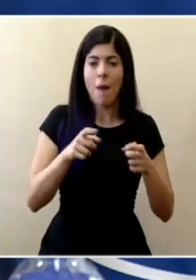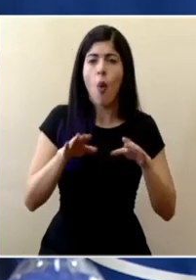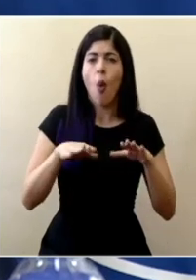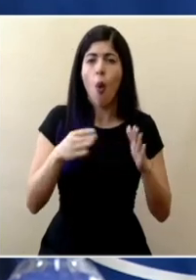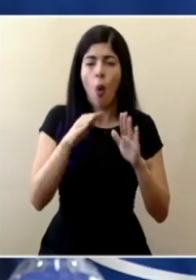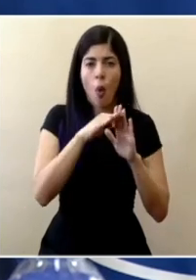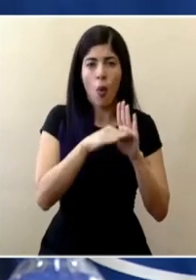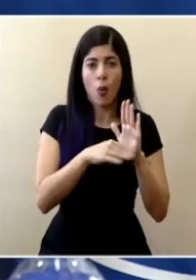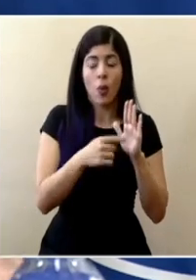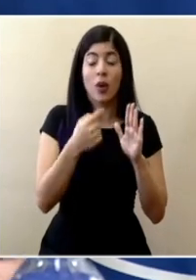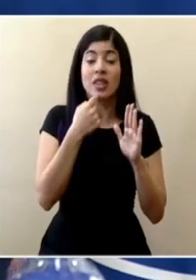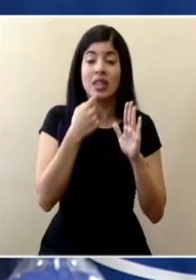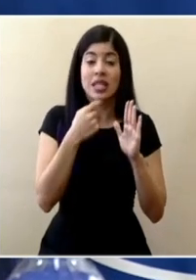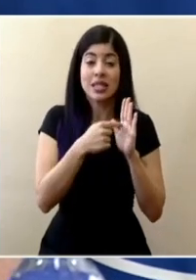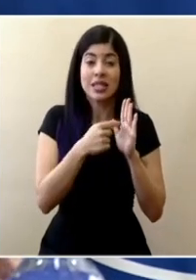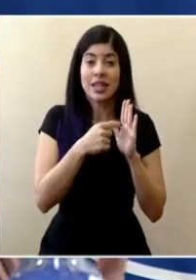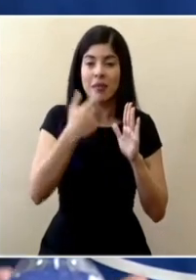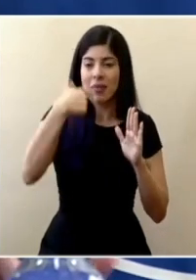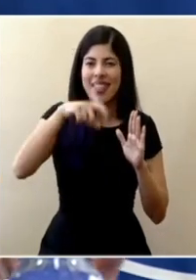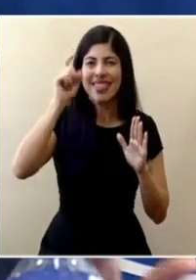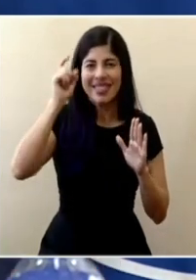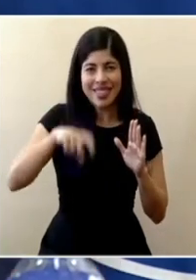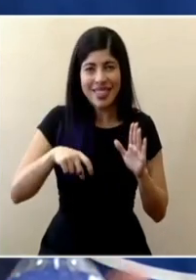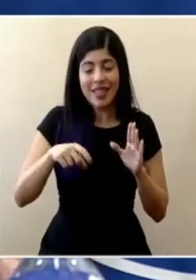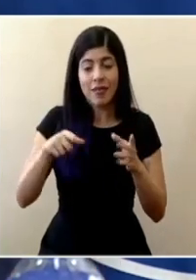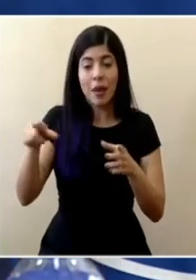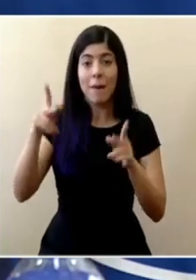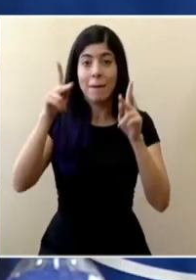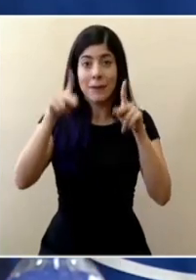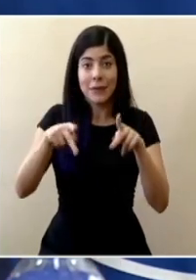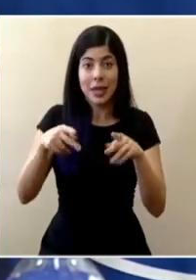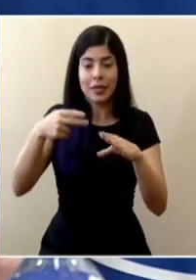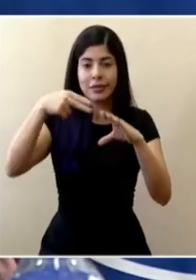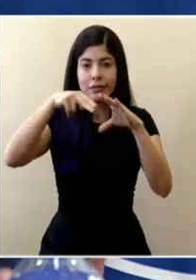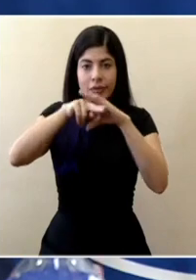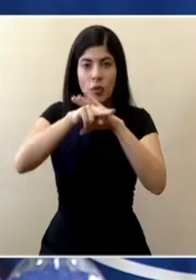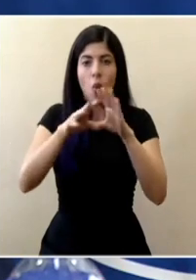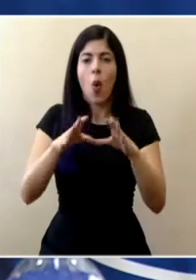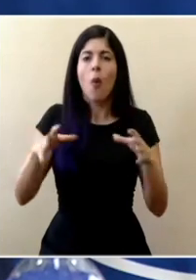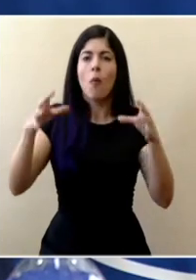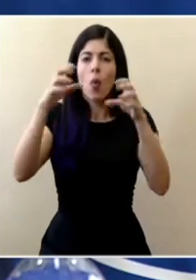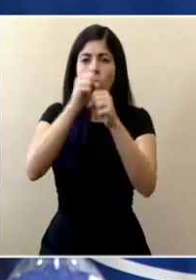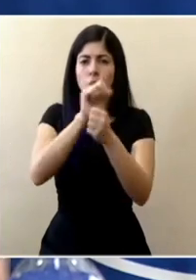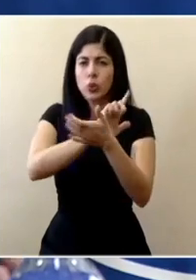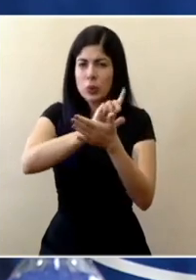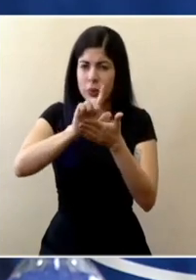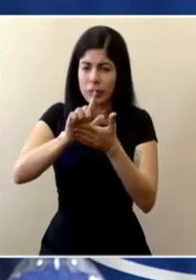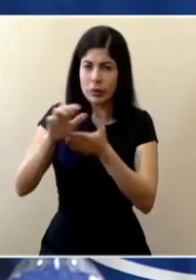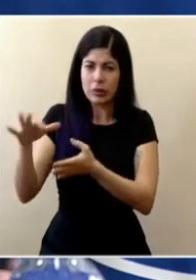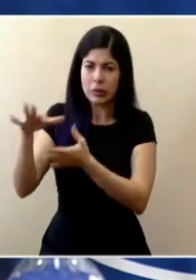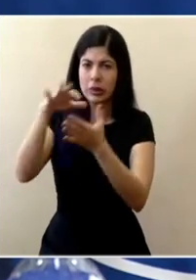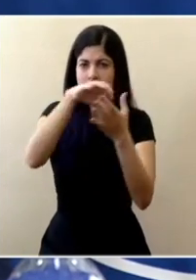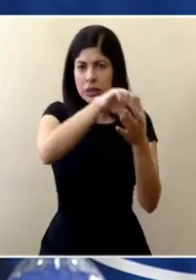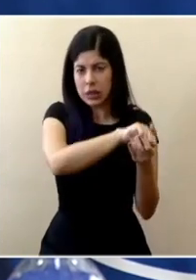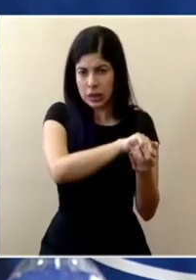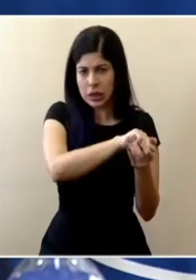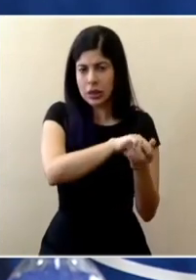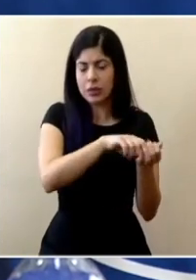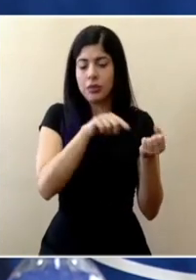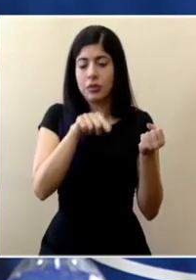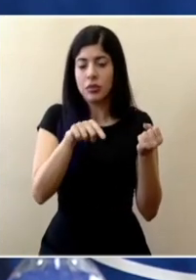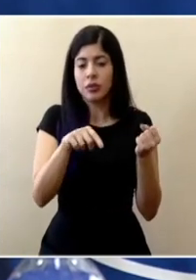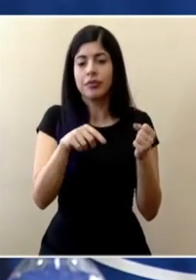puede depositar más bien lo que tiene que hacer es depositarse en una bolsa previamente desinfectada y se le puede hacer incluso los